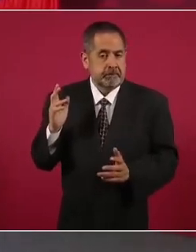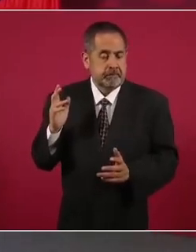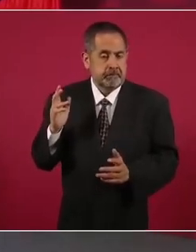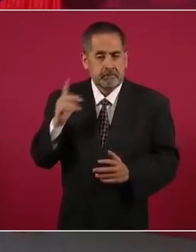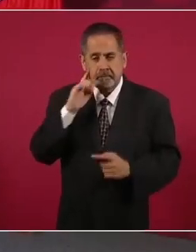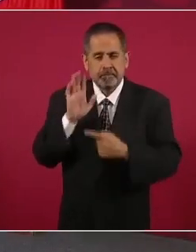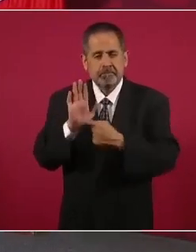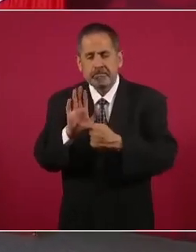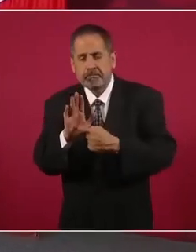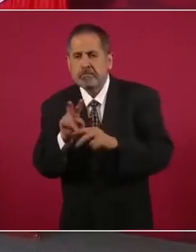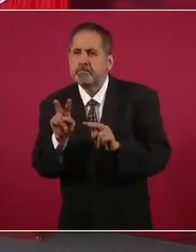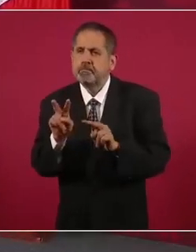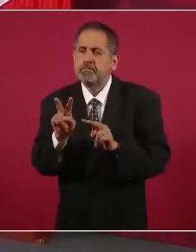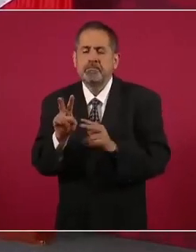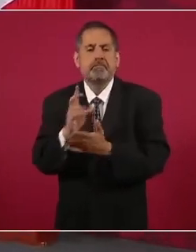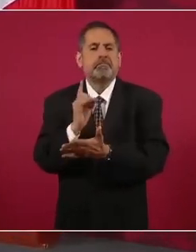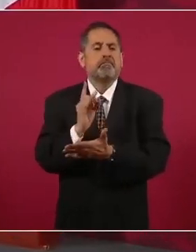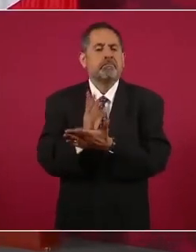demuestra,